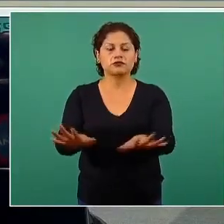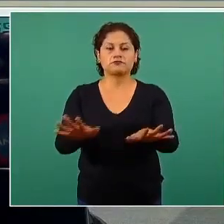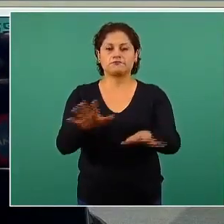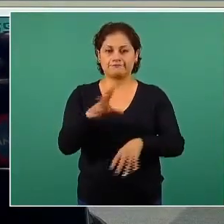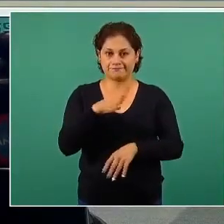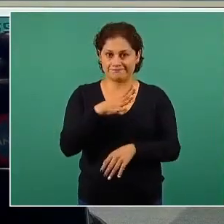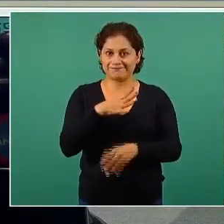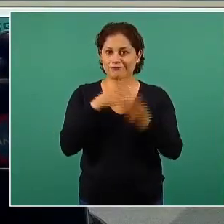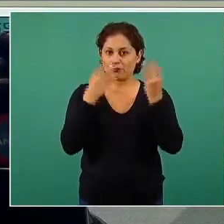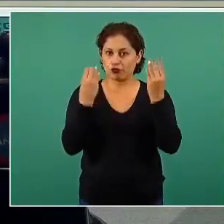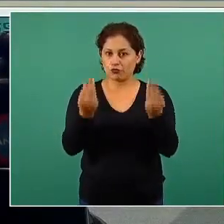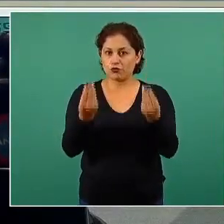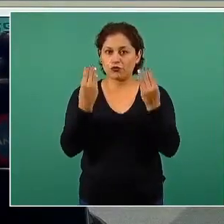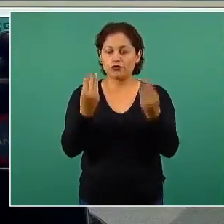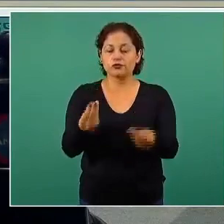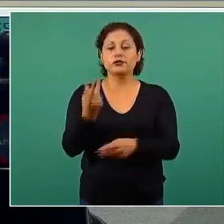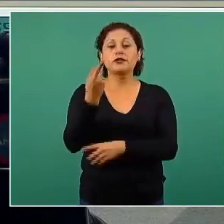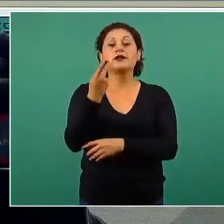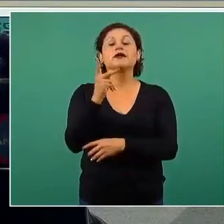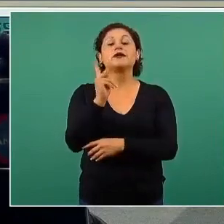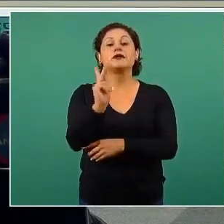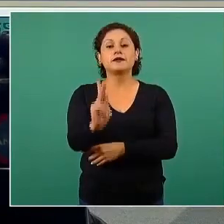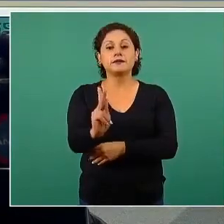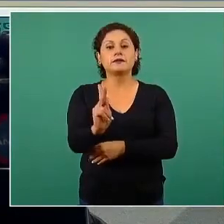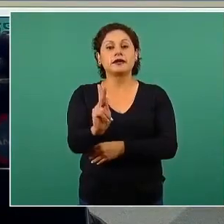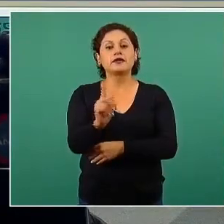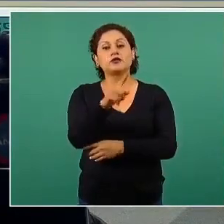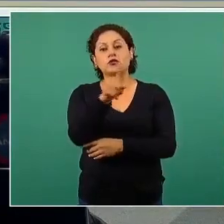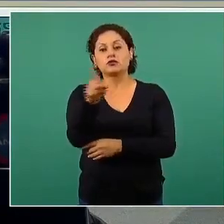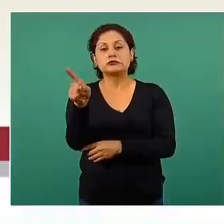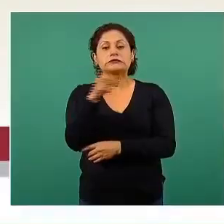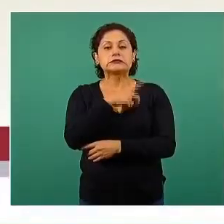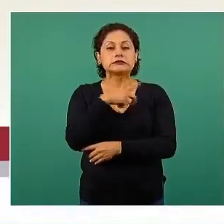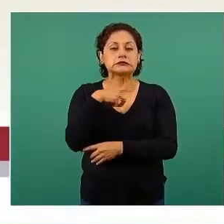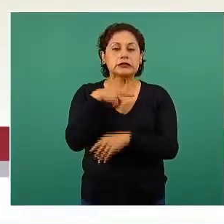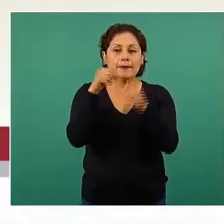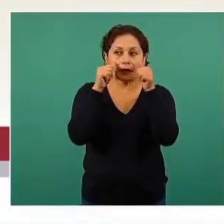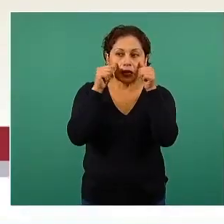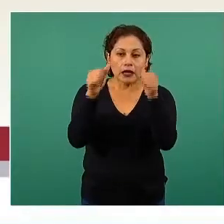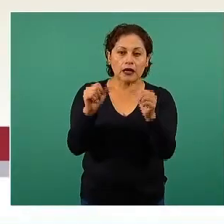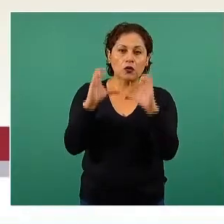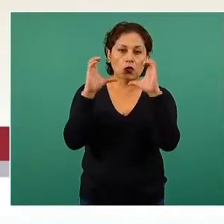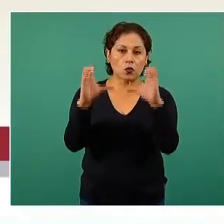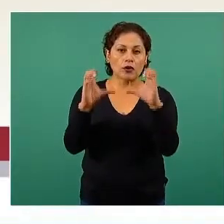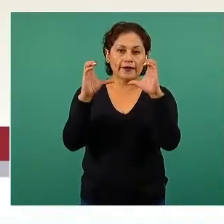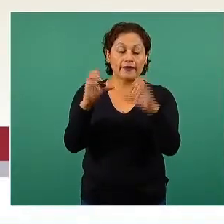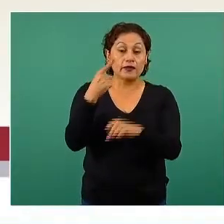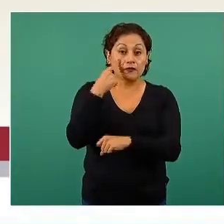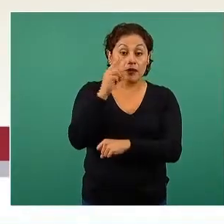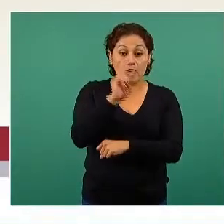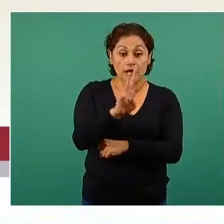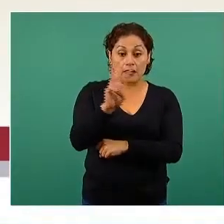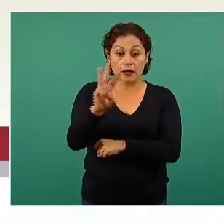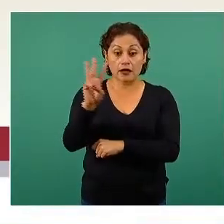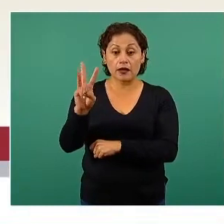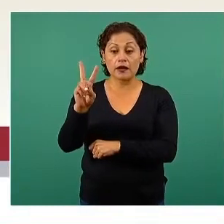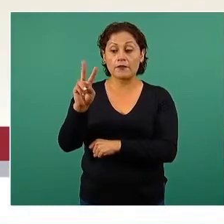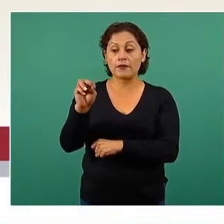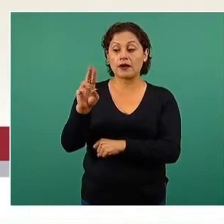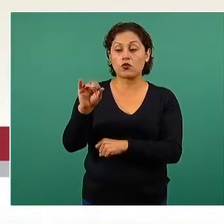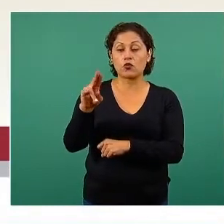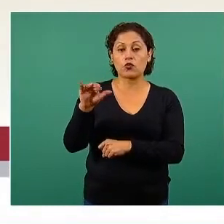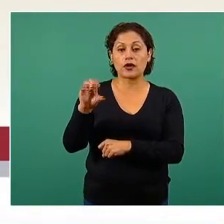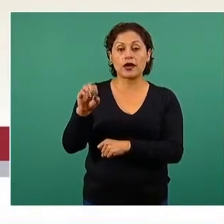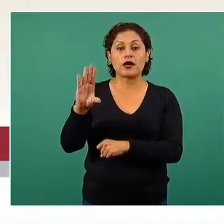consultar la información oficial. Este sitio, vacunacovid.gov.mx, le va a